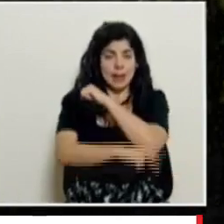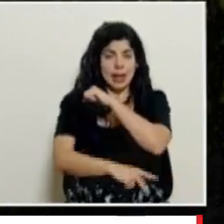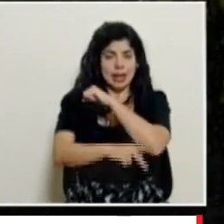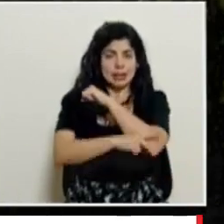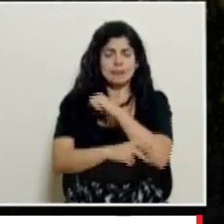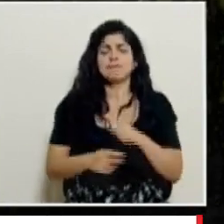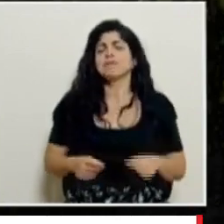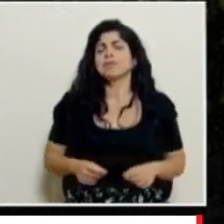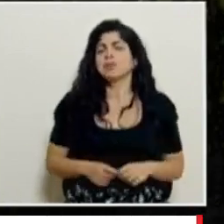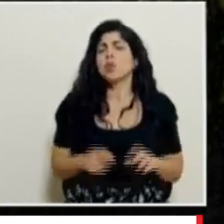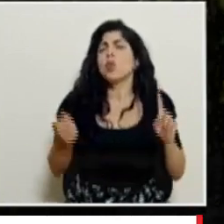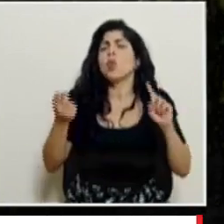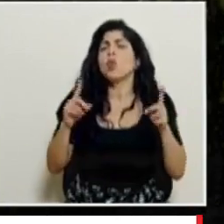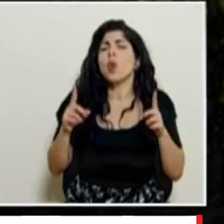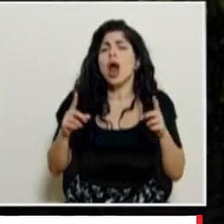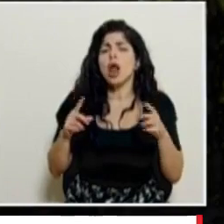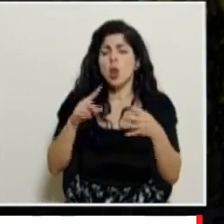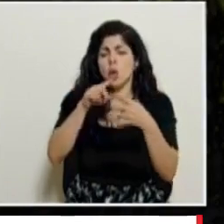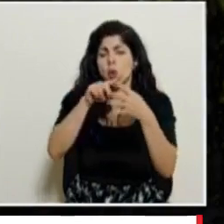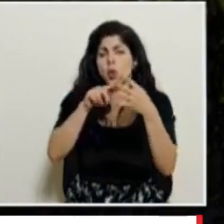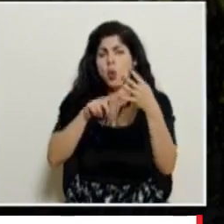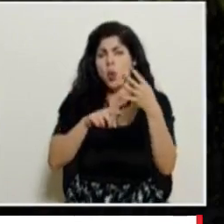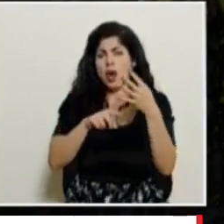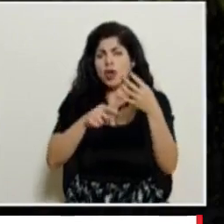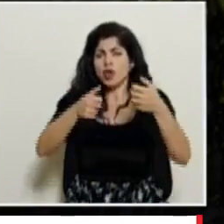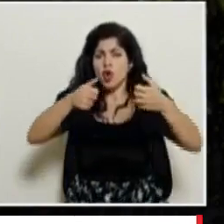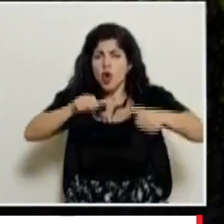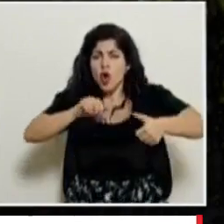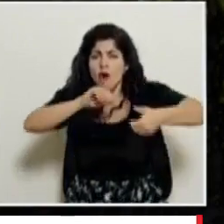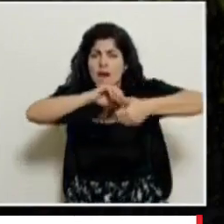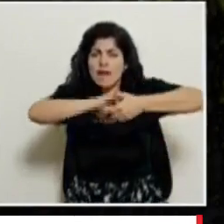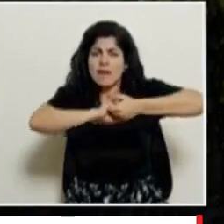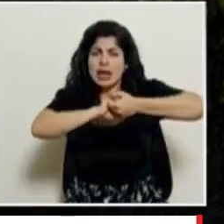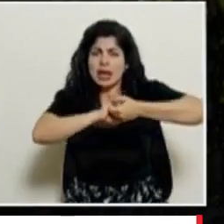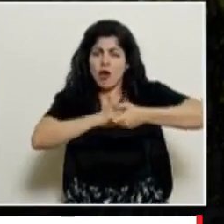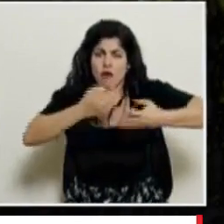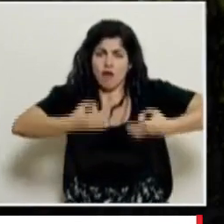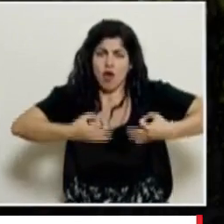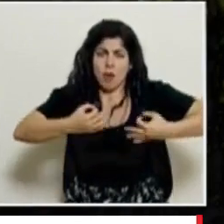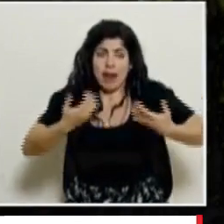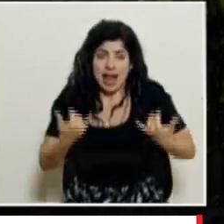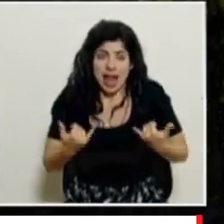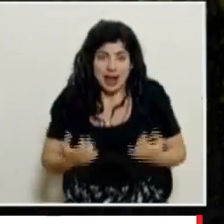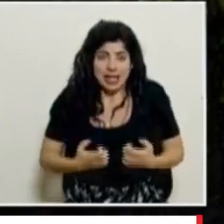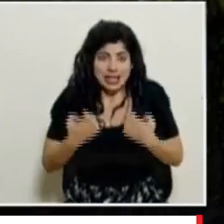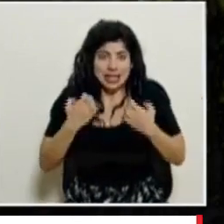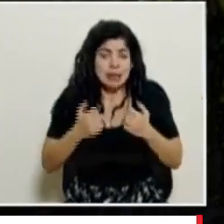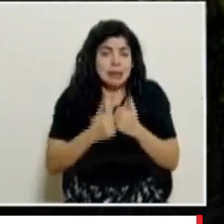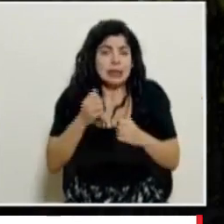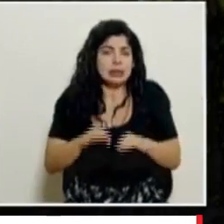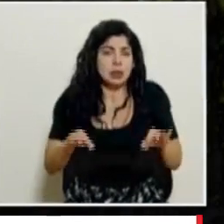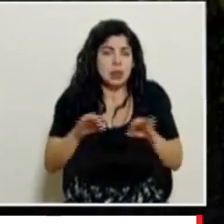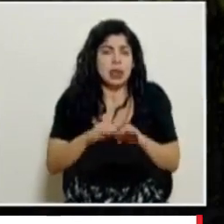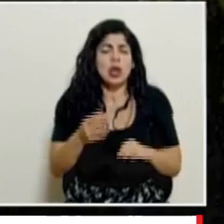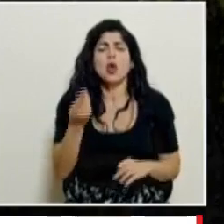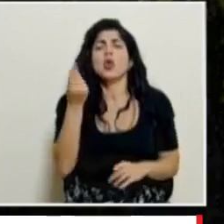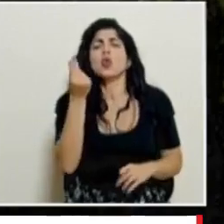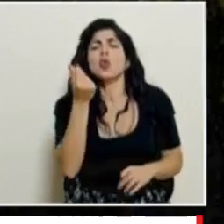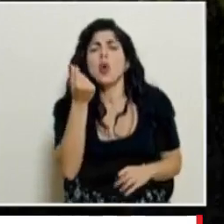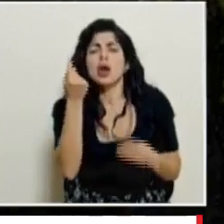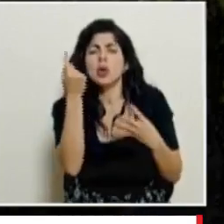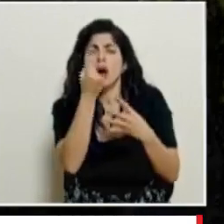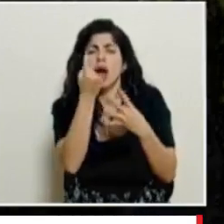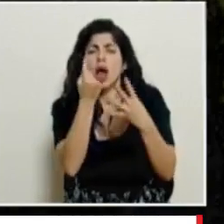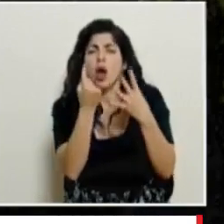cuáles son los cuatro convenios prevalecientes formales existentes y por qué monto cada